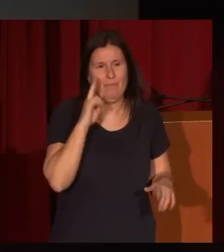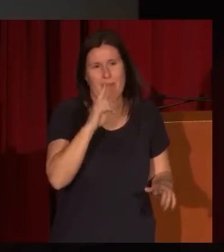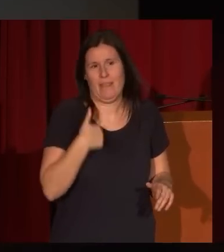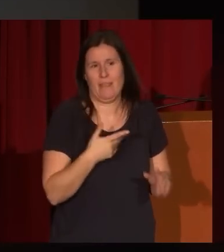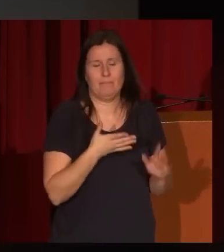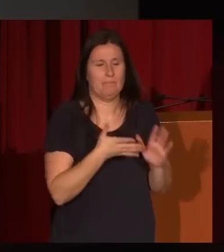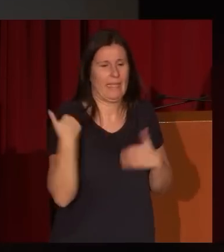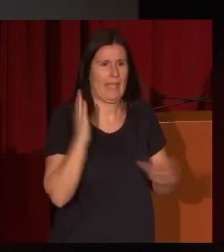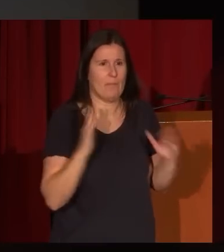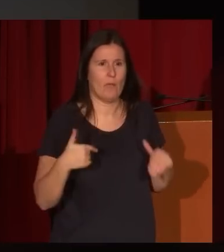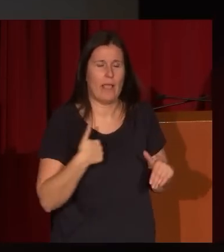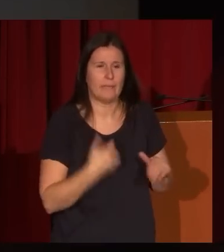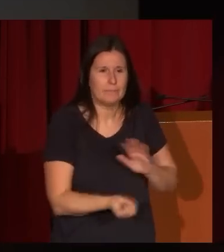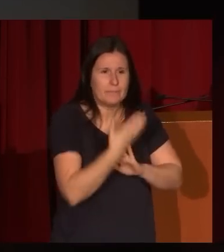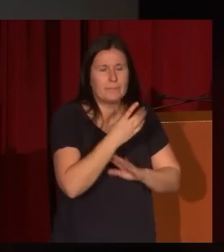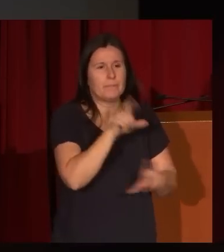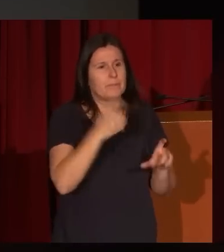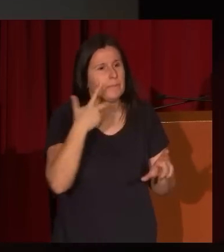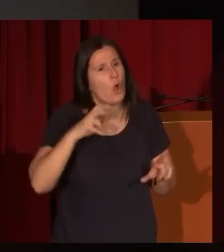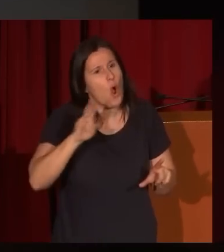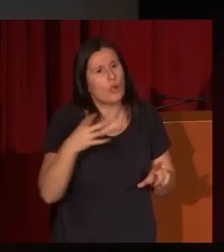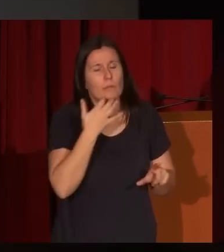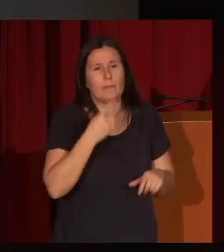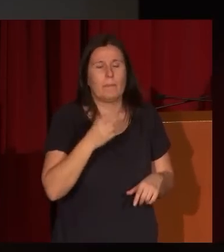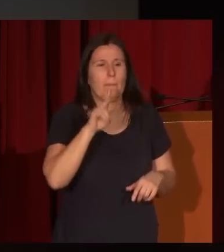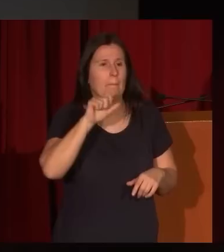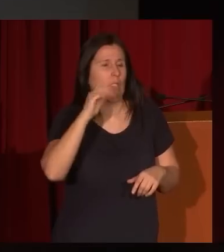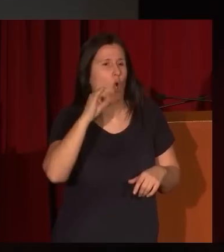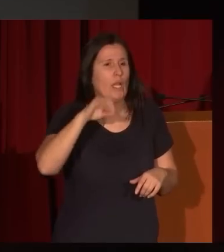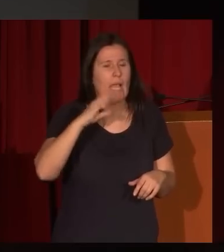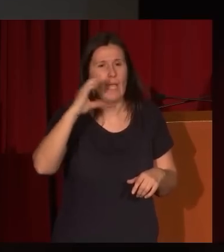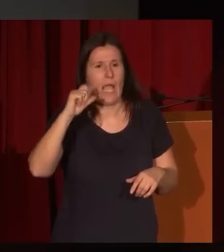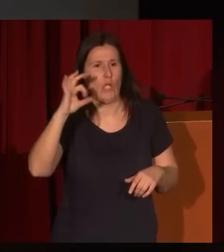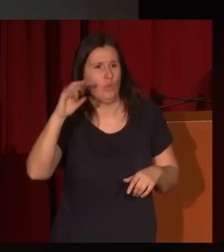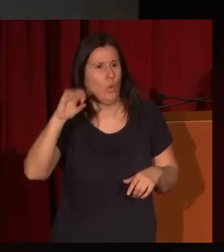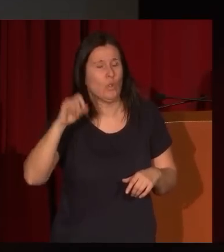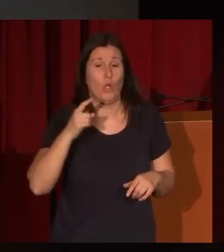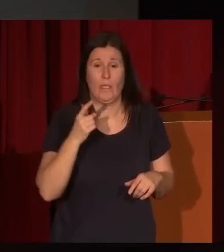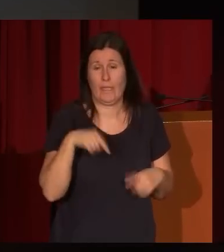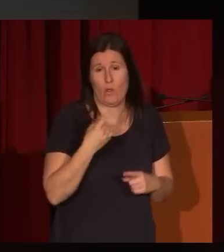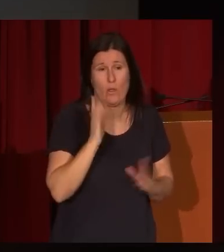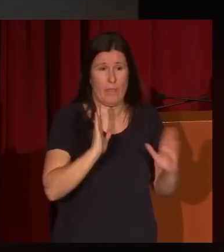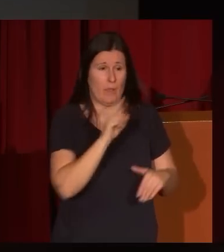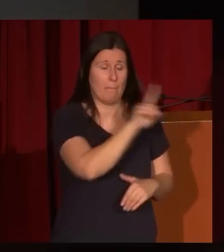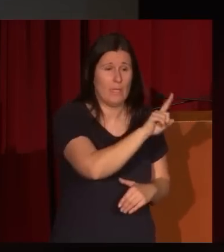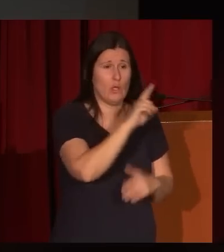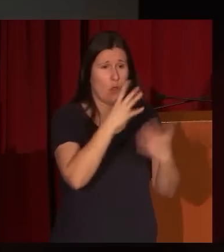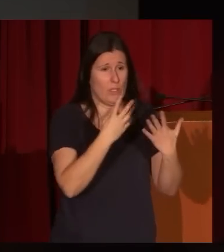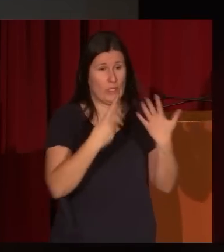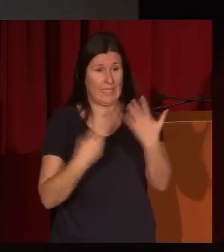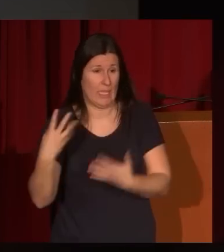surjan coleccionistas como el Conde de los Moriles, Juan Vitorica y Casuso, que en 1968